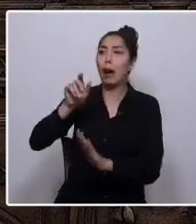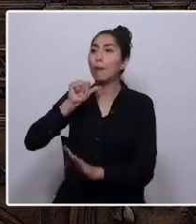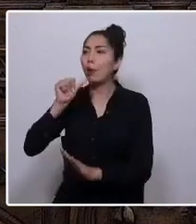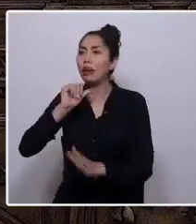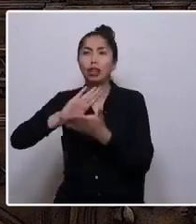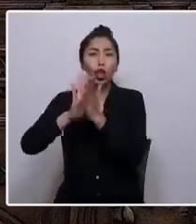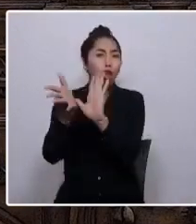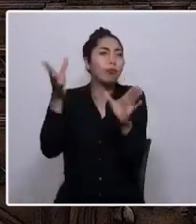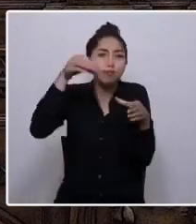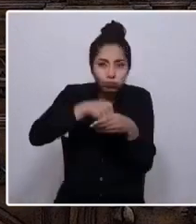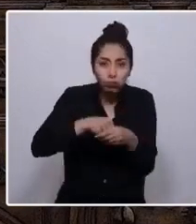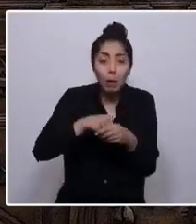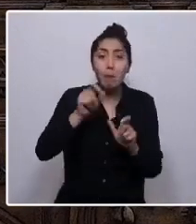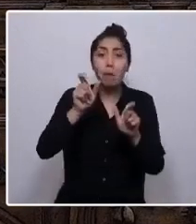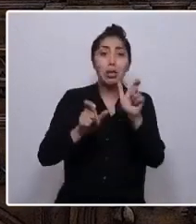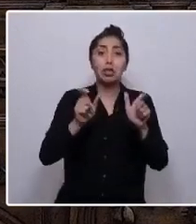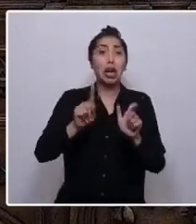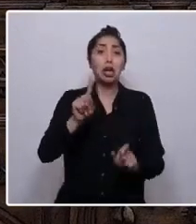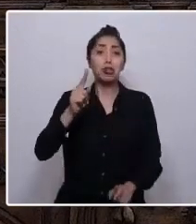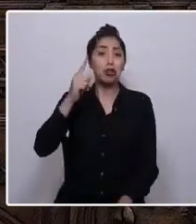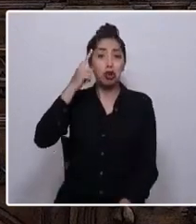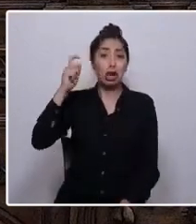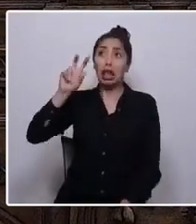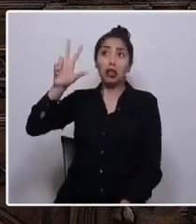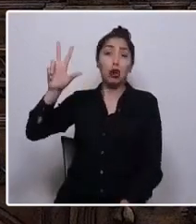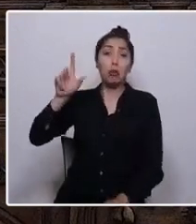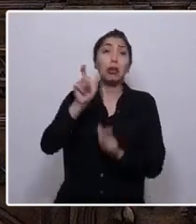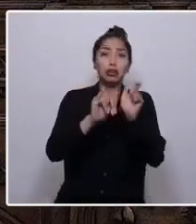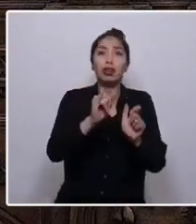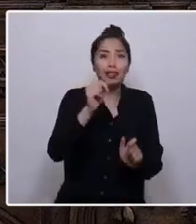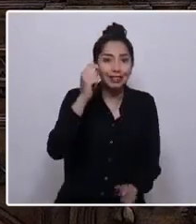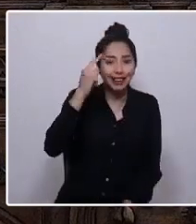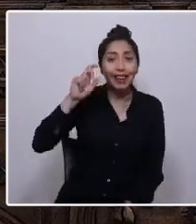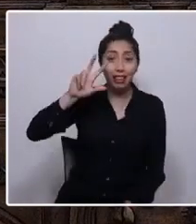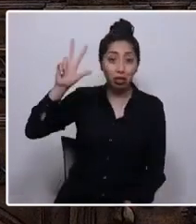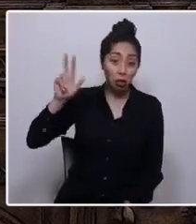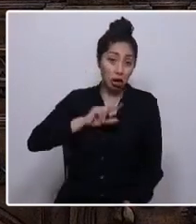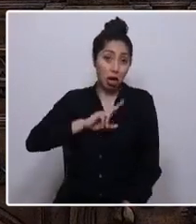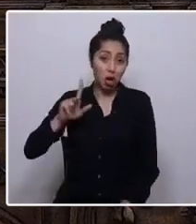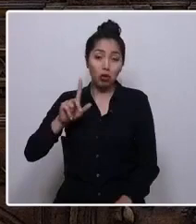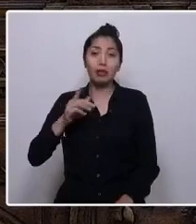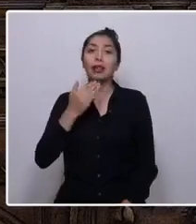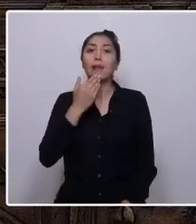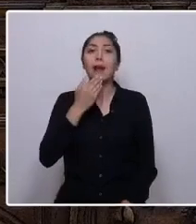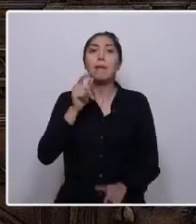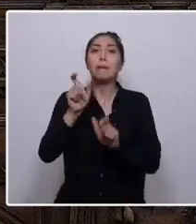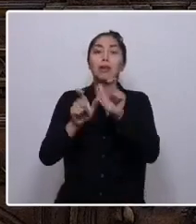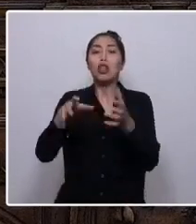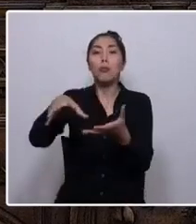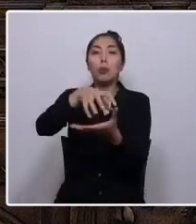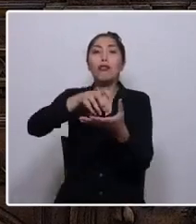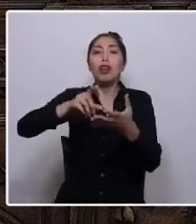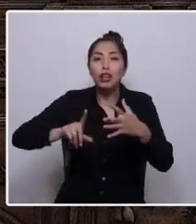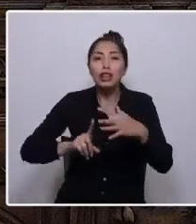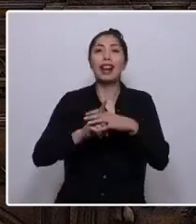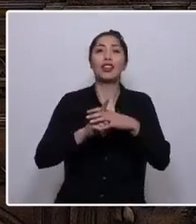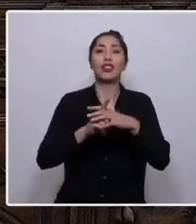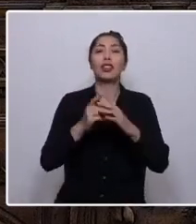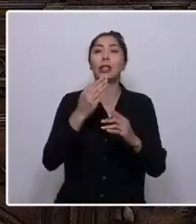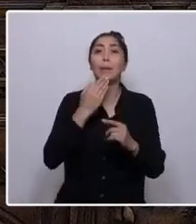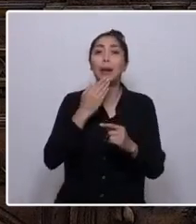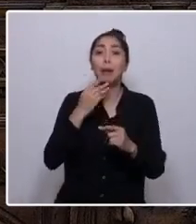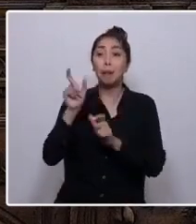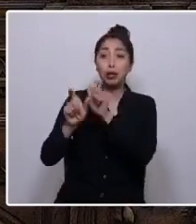Ateos y creyentes en distintos dioses. Herederos de pueblos originarios e inmigrantes de distintas